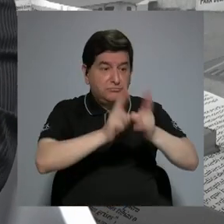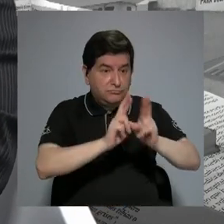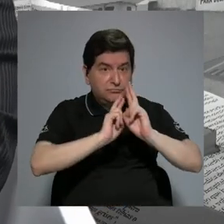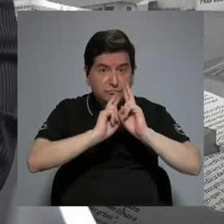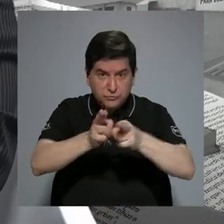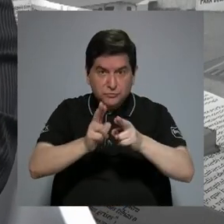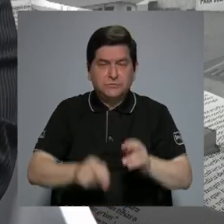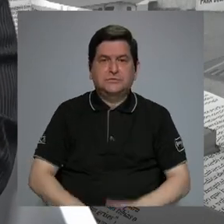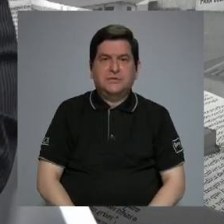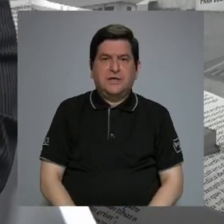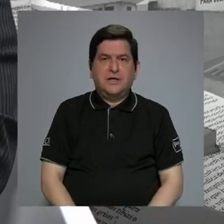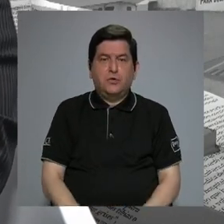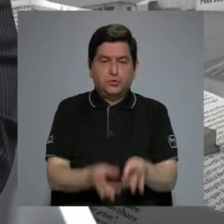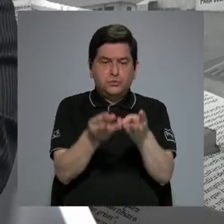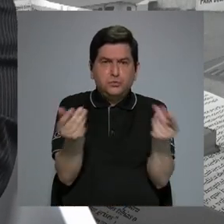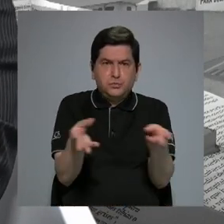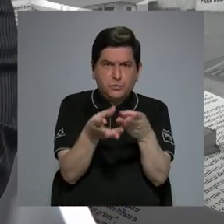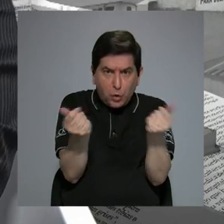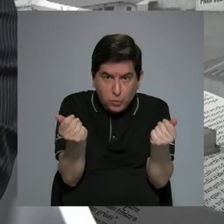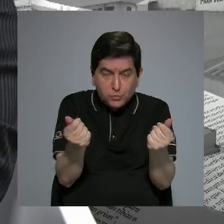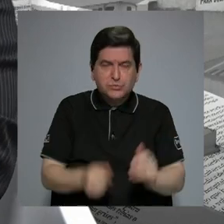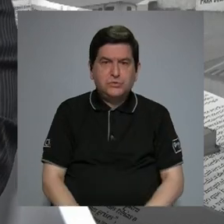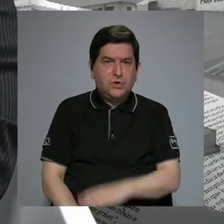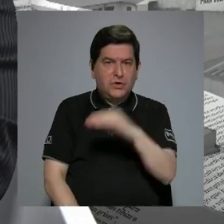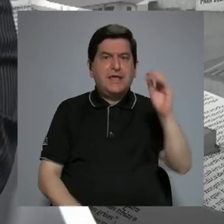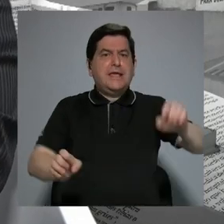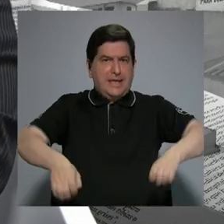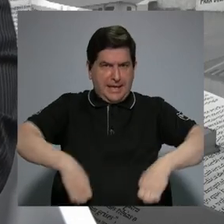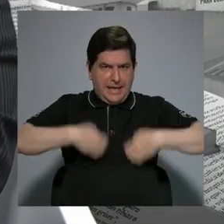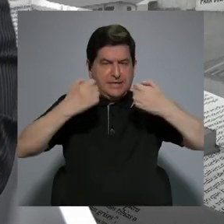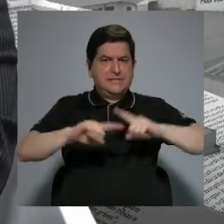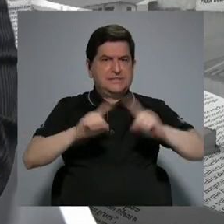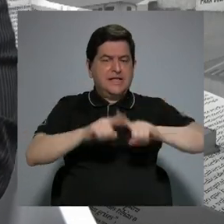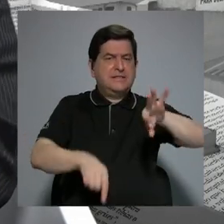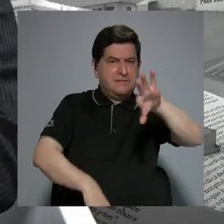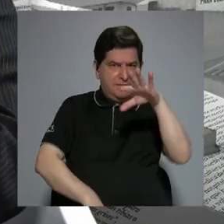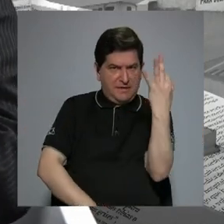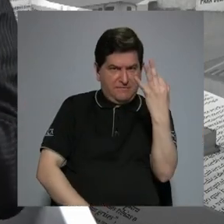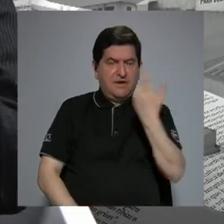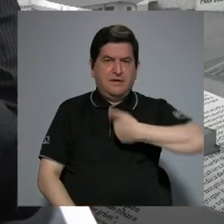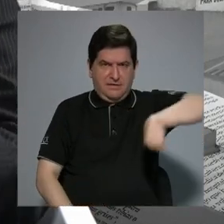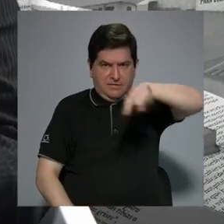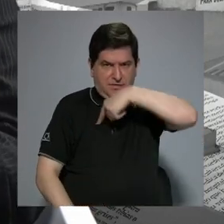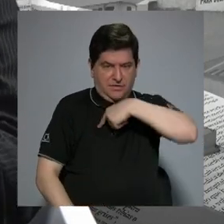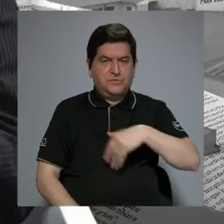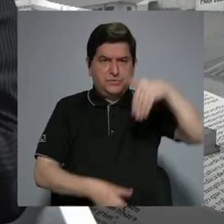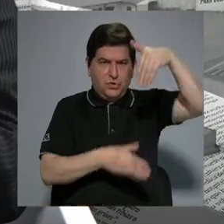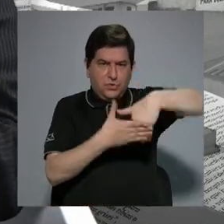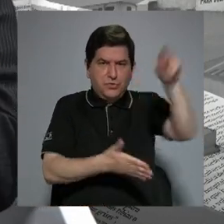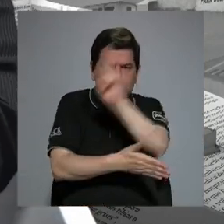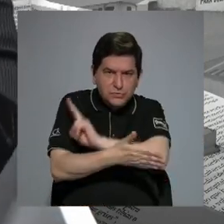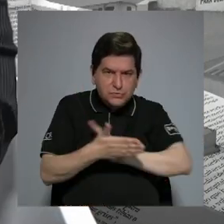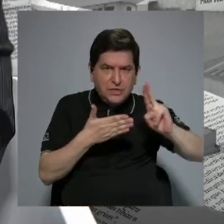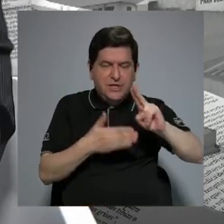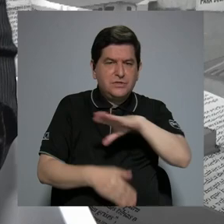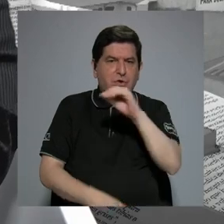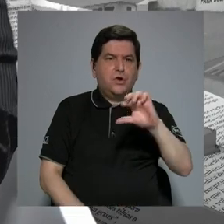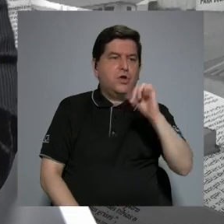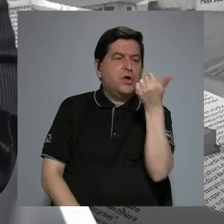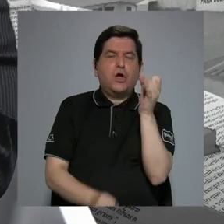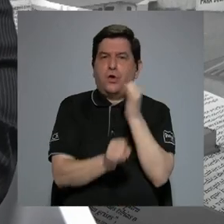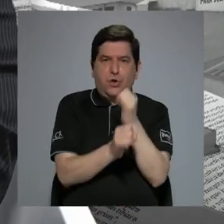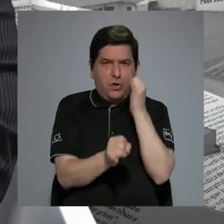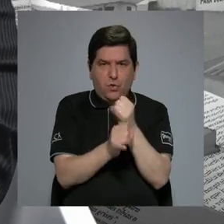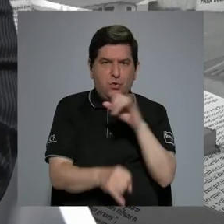de una producción y que efectivamente existan formas distintas para que nosotros, tanto dentro de la universidad como en otras